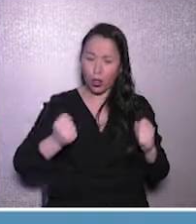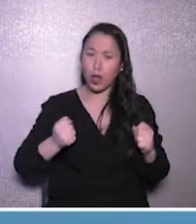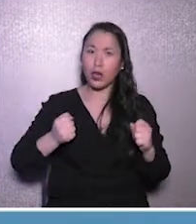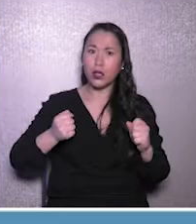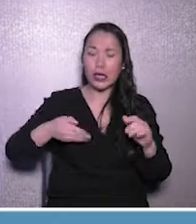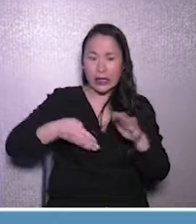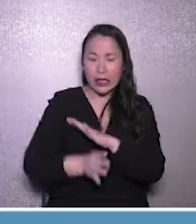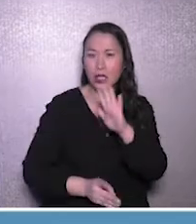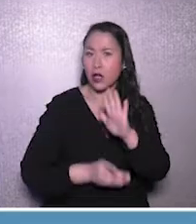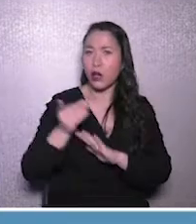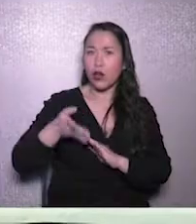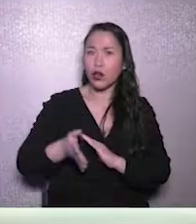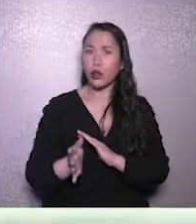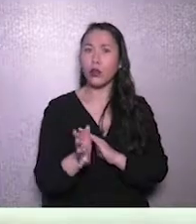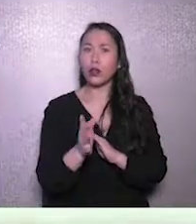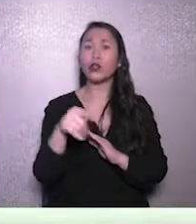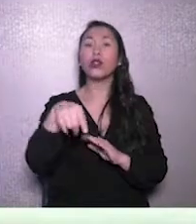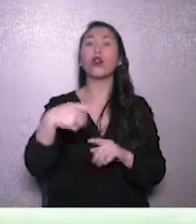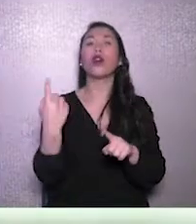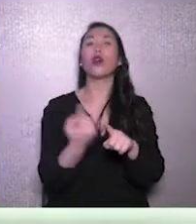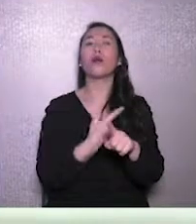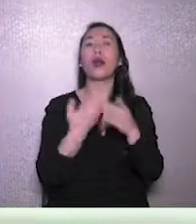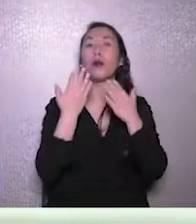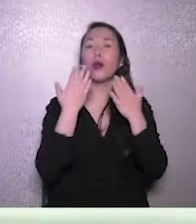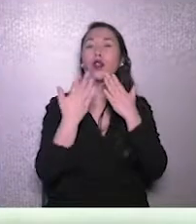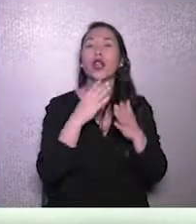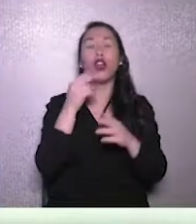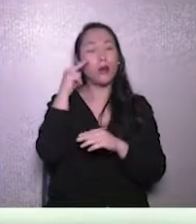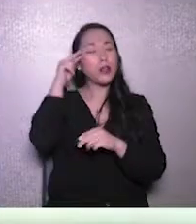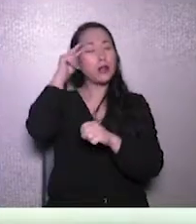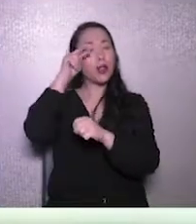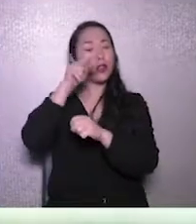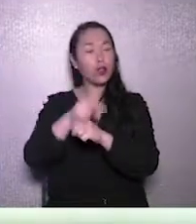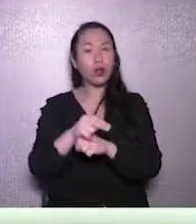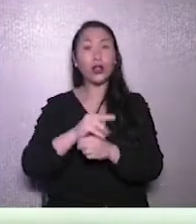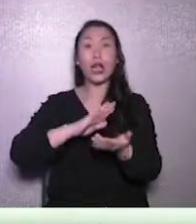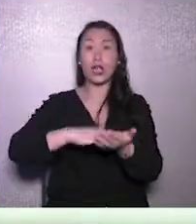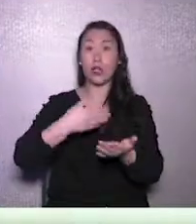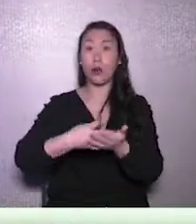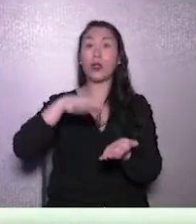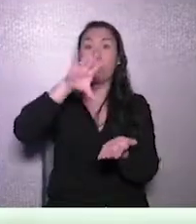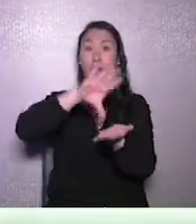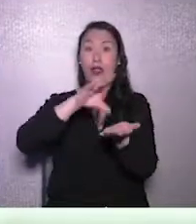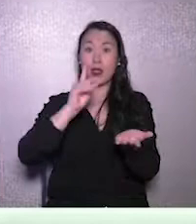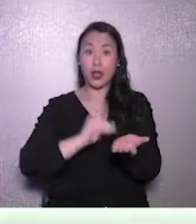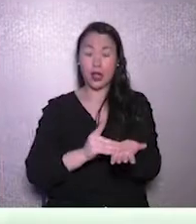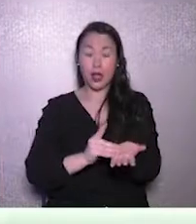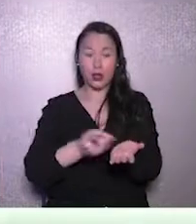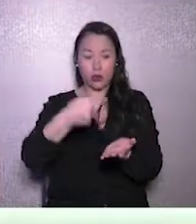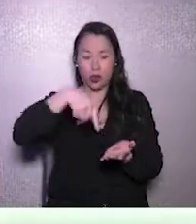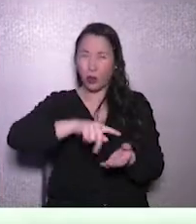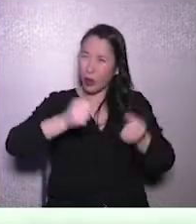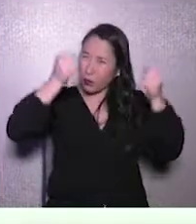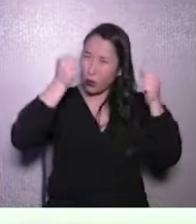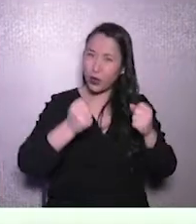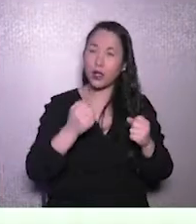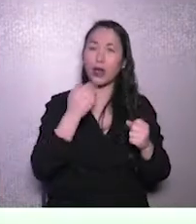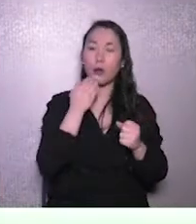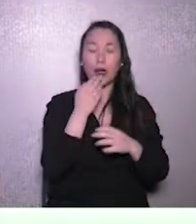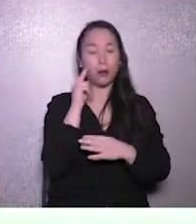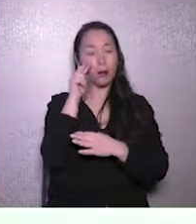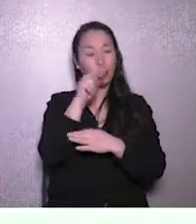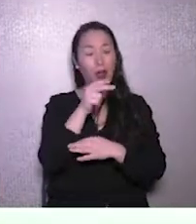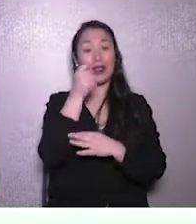otros muchos. Hablábamos del Observatorio de la Salud desde País Digital. Tenemos que ser capaces también de empezar a entender